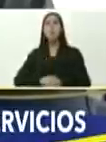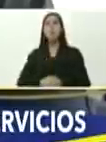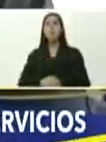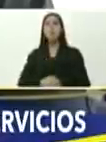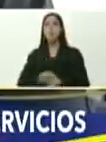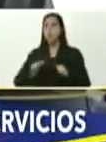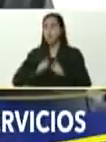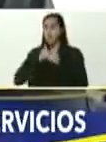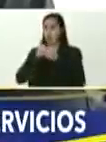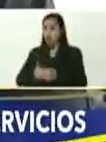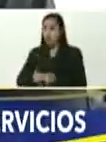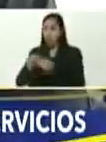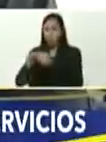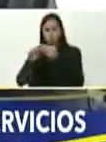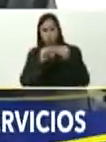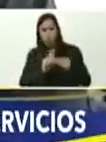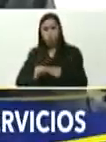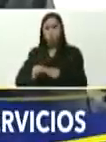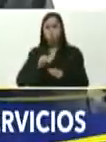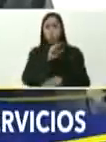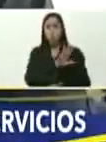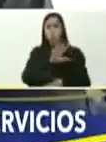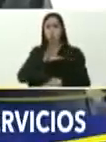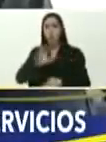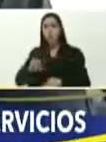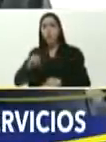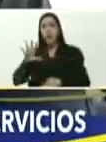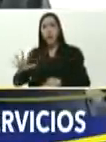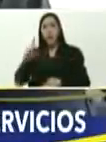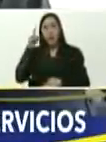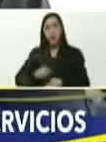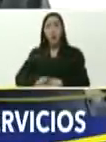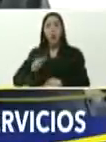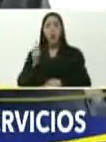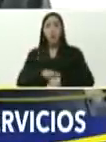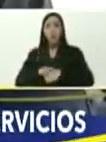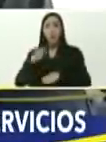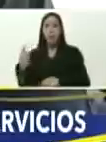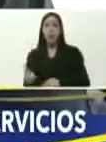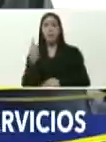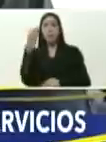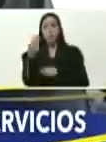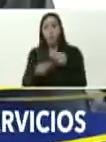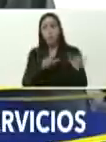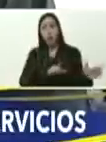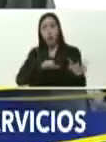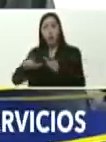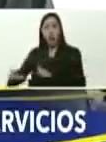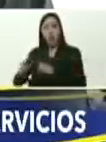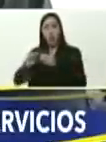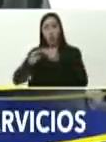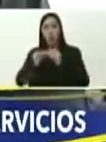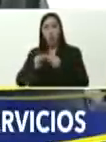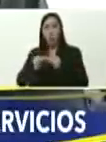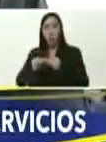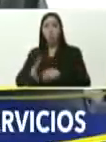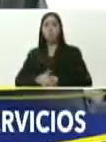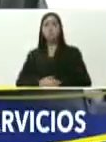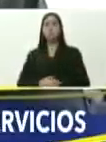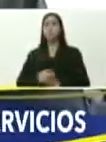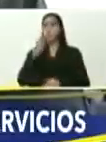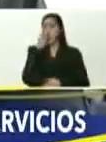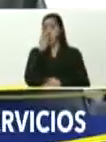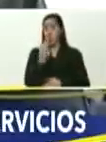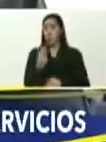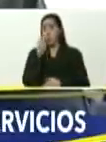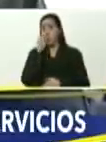iniciamos un plan, de mantenimiento, de 505 unidades, en primera etapa, la cual ya culminó, y a través, de una serie de visitas, que